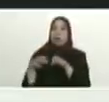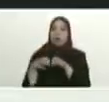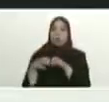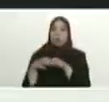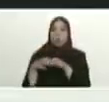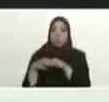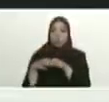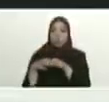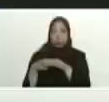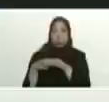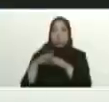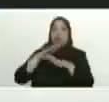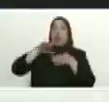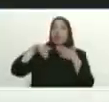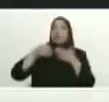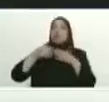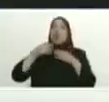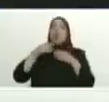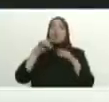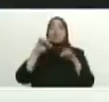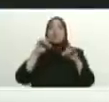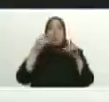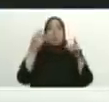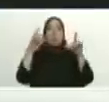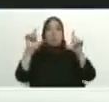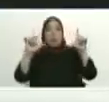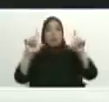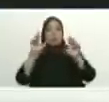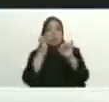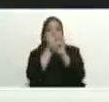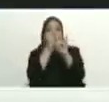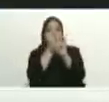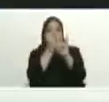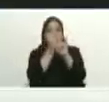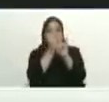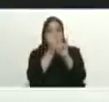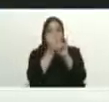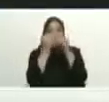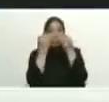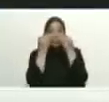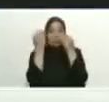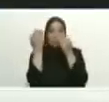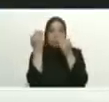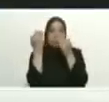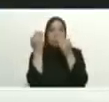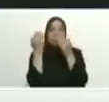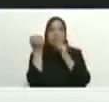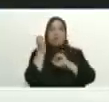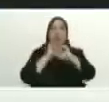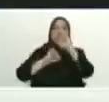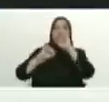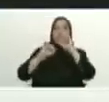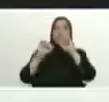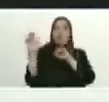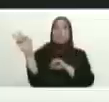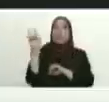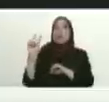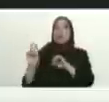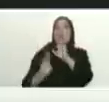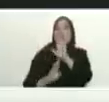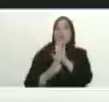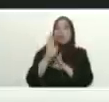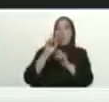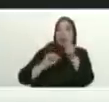con espíritu nacional nacionalista defender a nuestro país defender a la gente